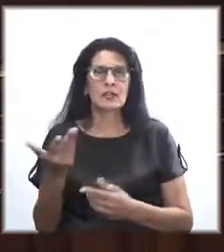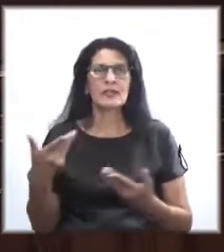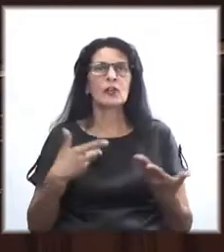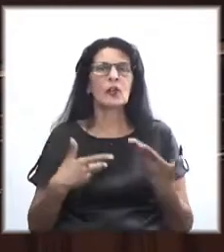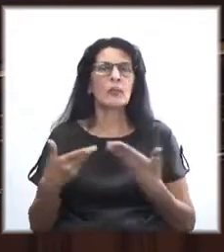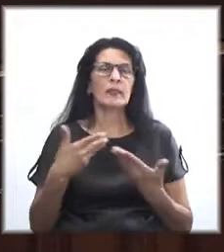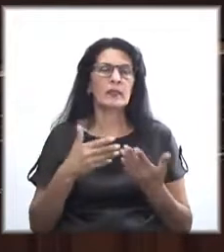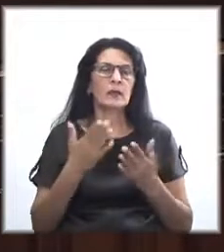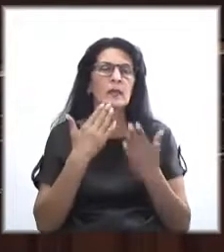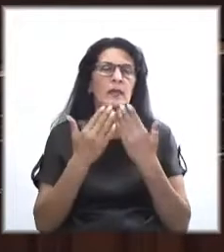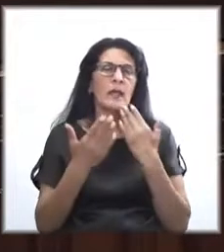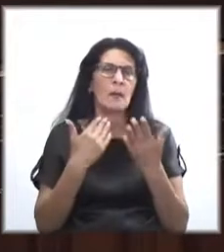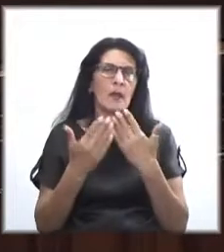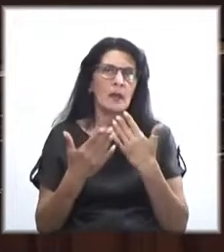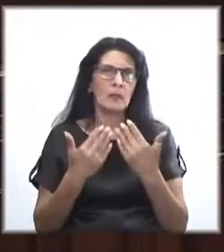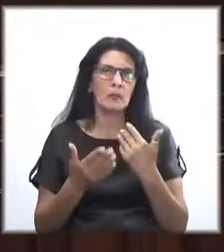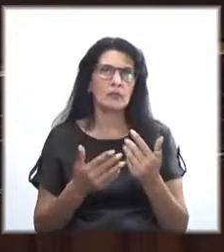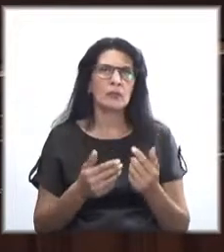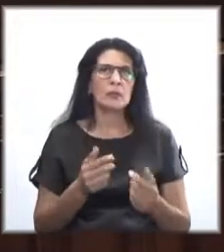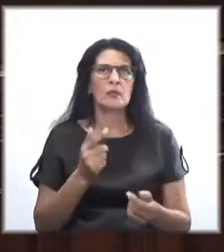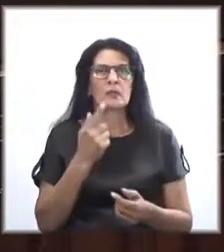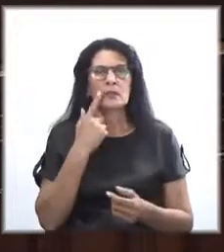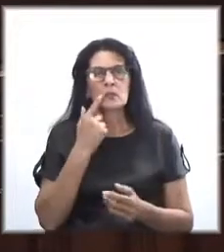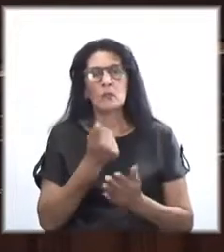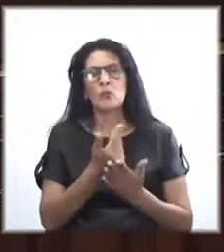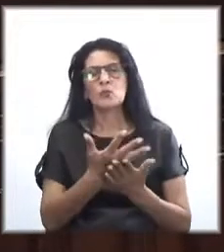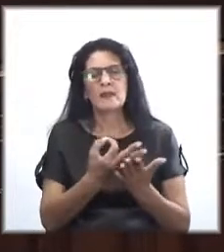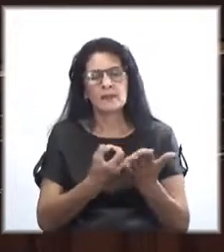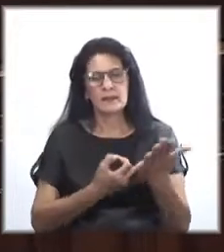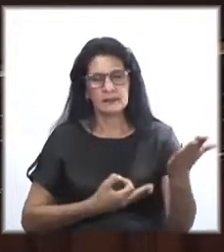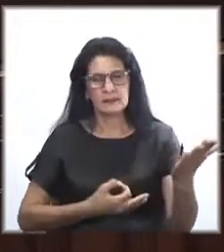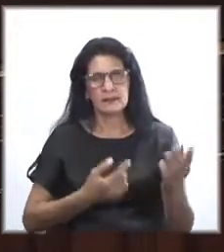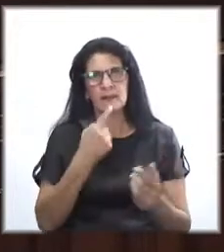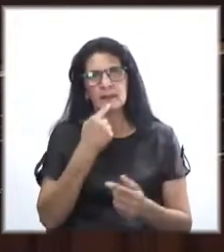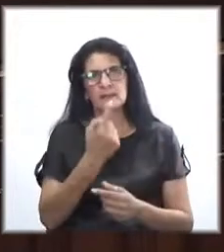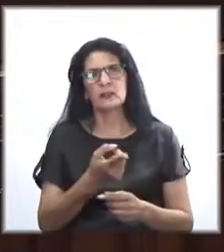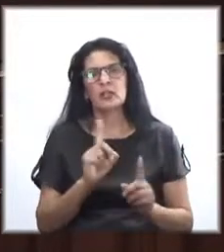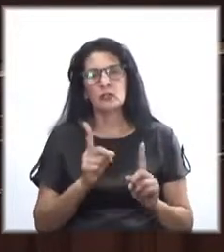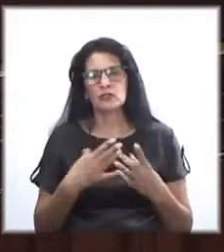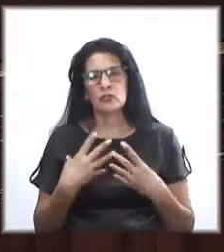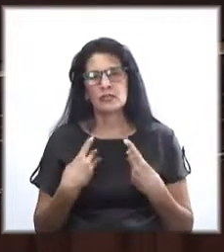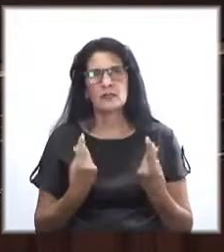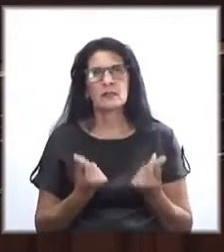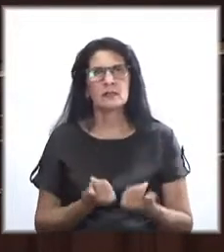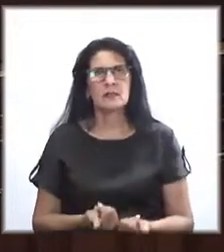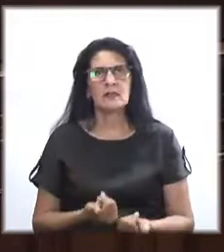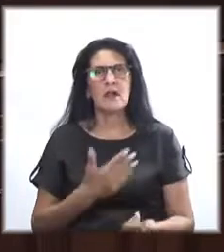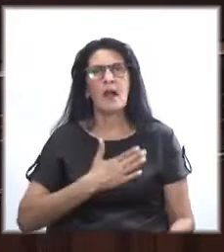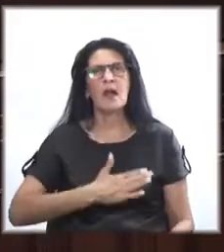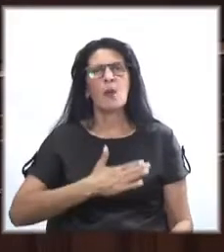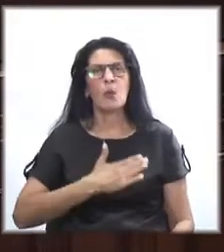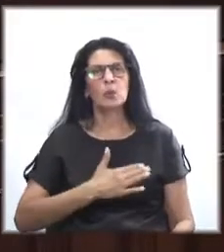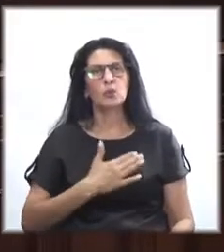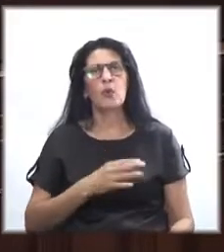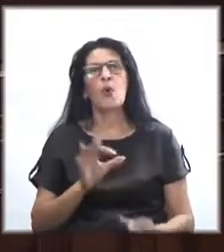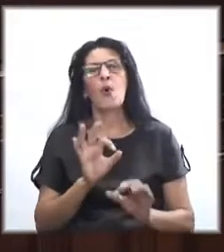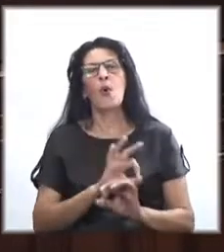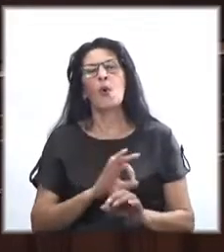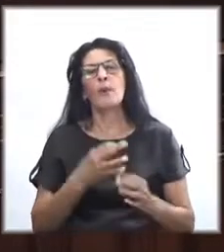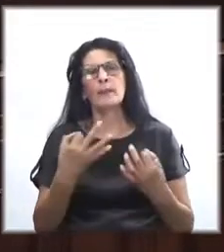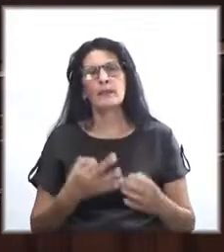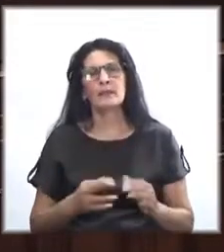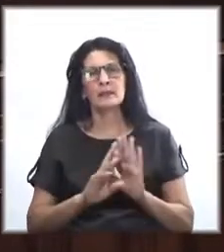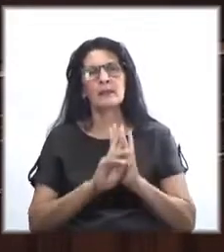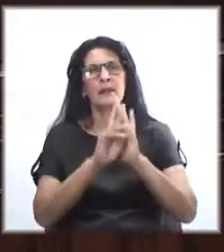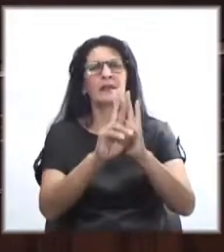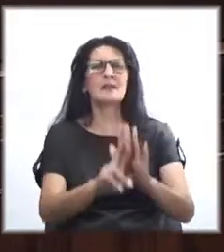que lo hablamos, que inúmeras veces se acercaron diciendo que no se sentían a gusto o cómodos o bien representados por